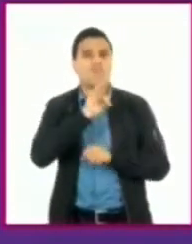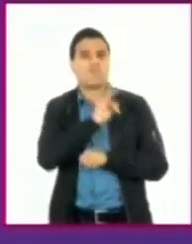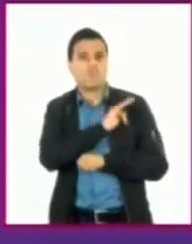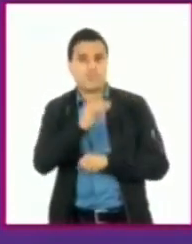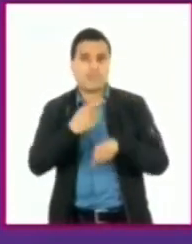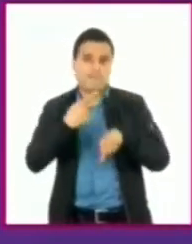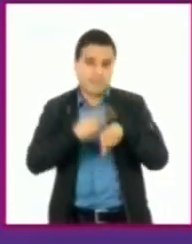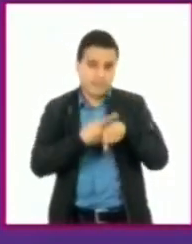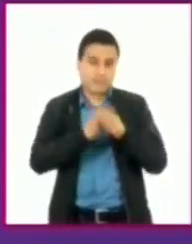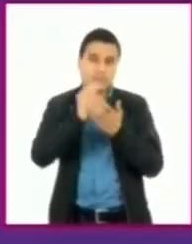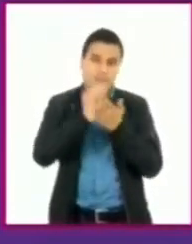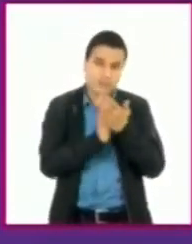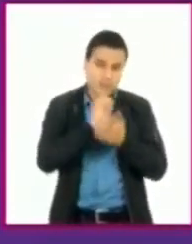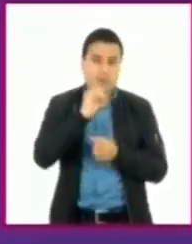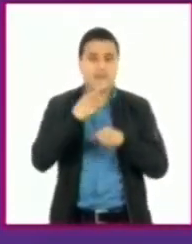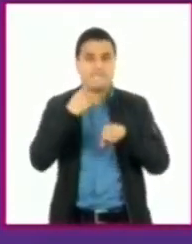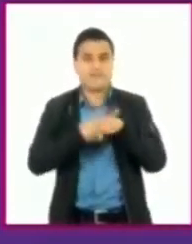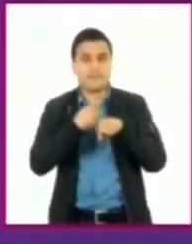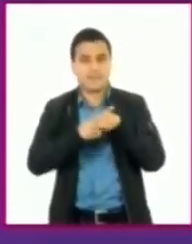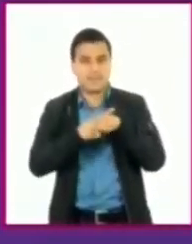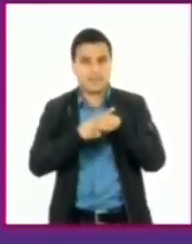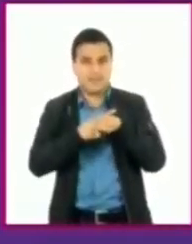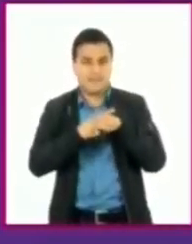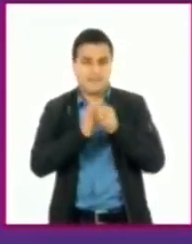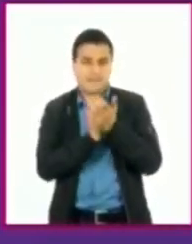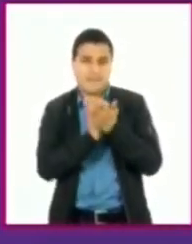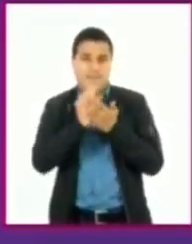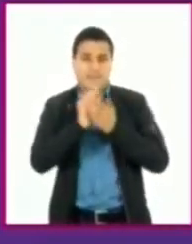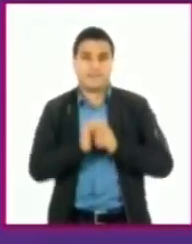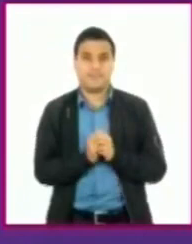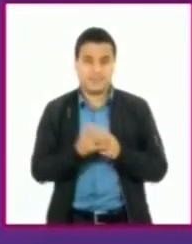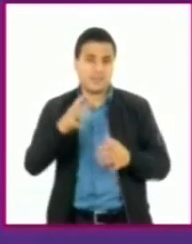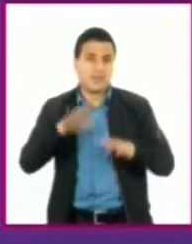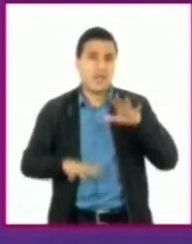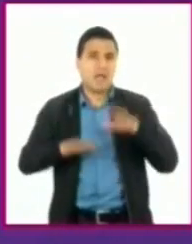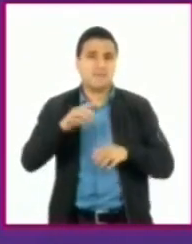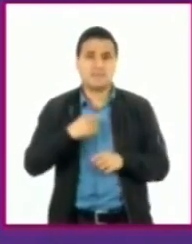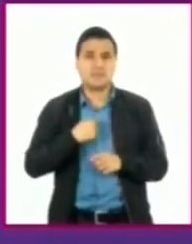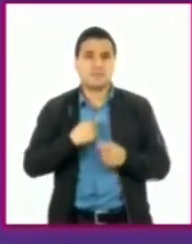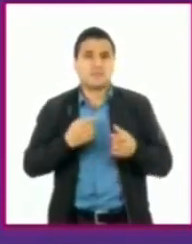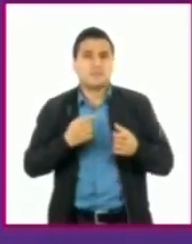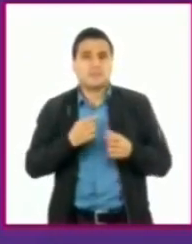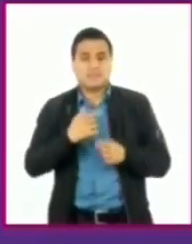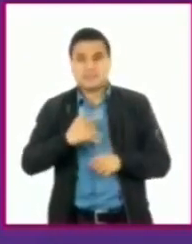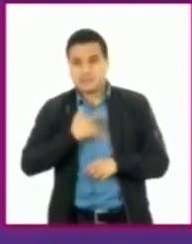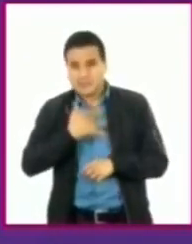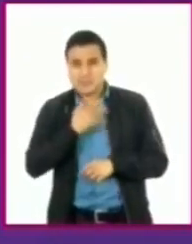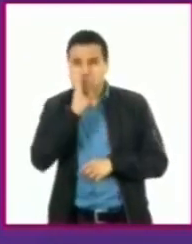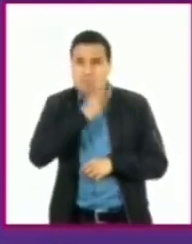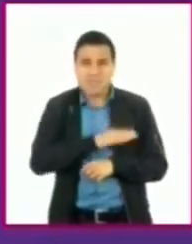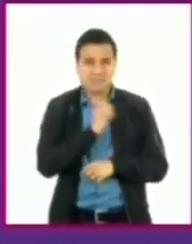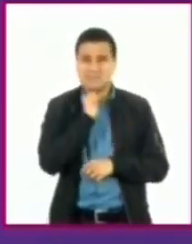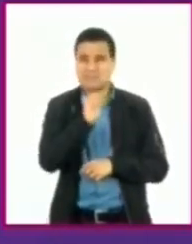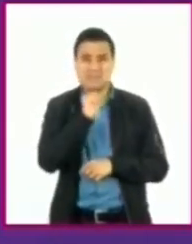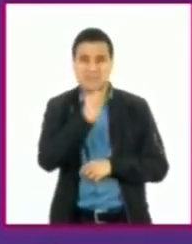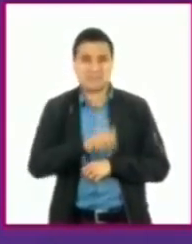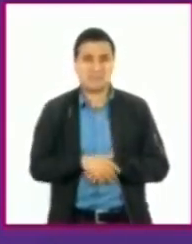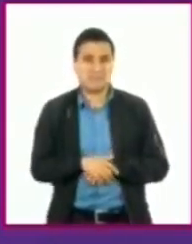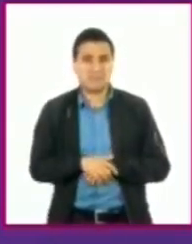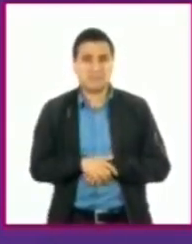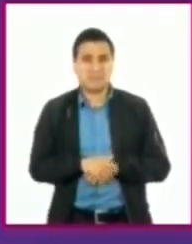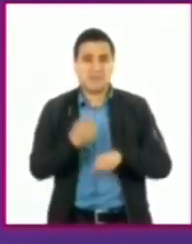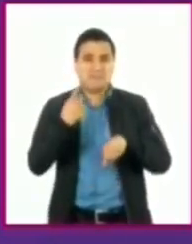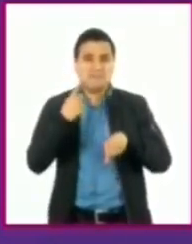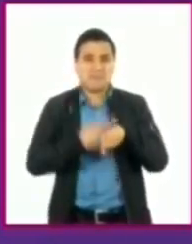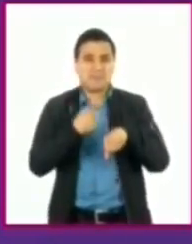En ocasiones, nuestro cuerpo gana la batalla sin presentar síntomas y de manera casi inmediata, por lo que no nos damos